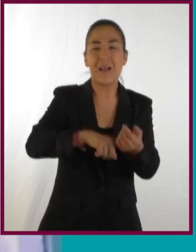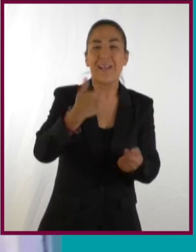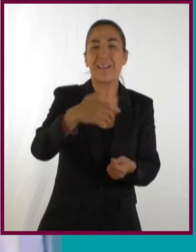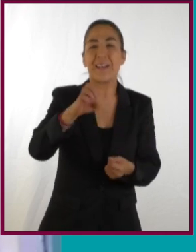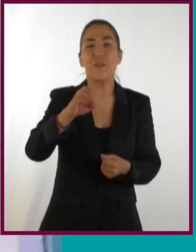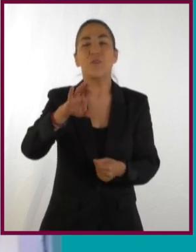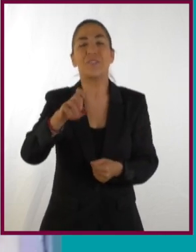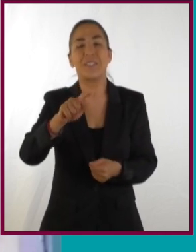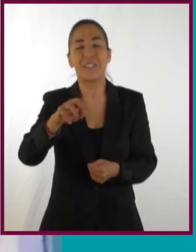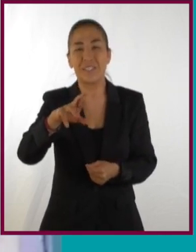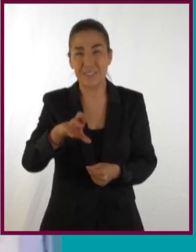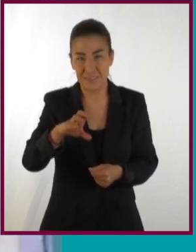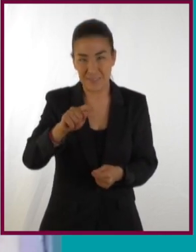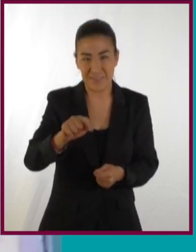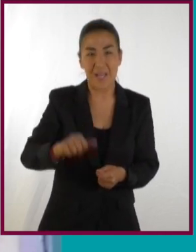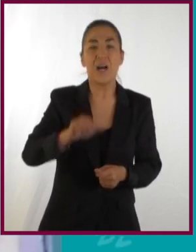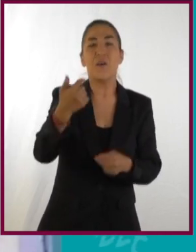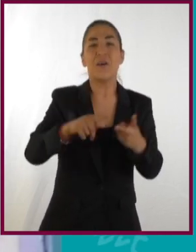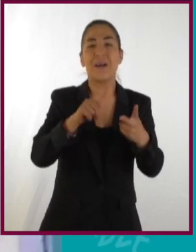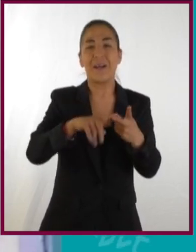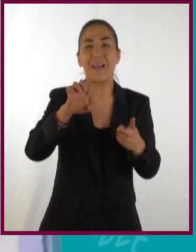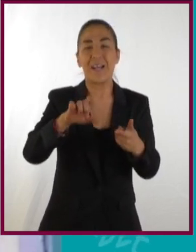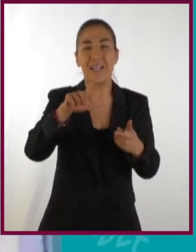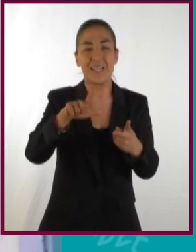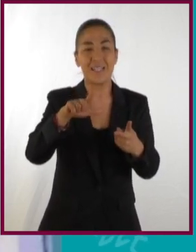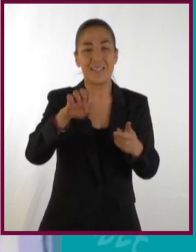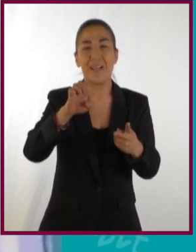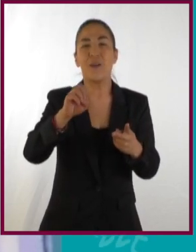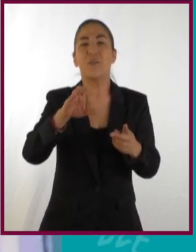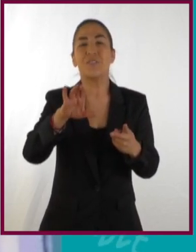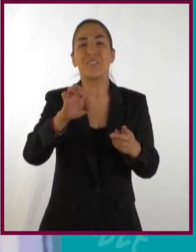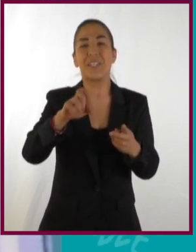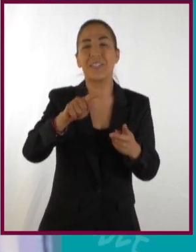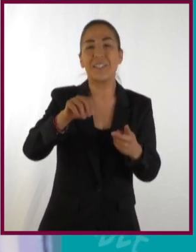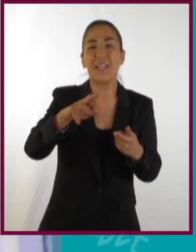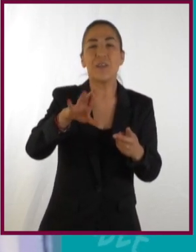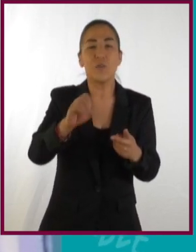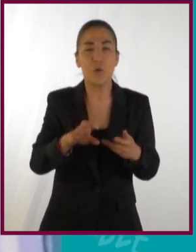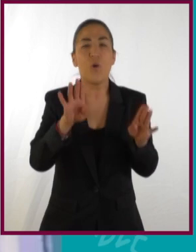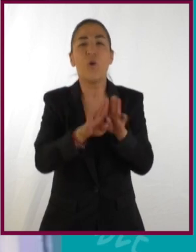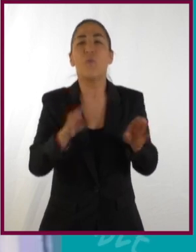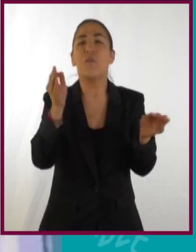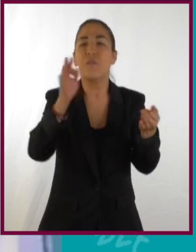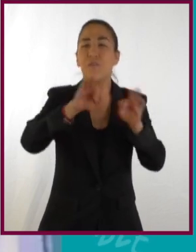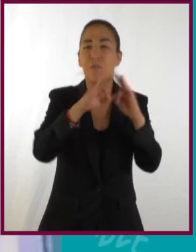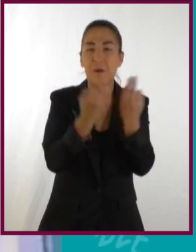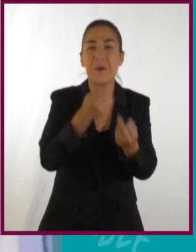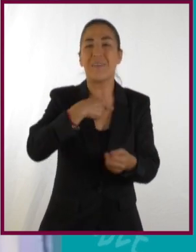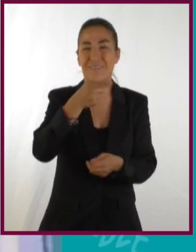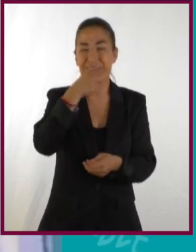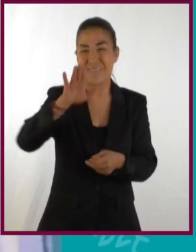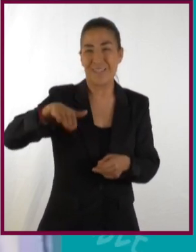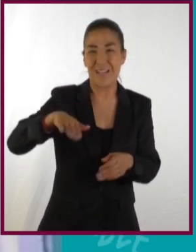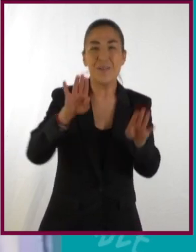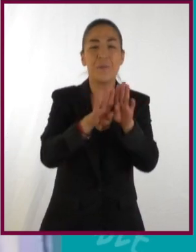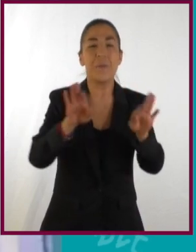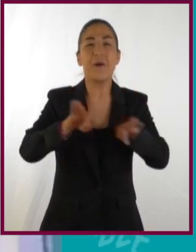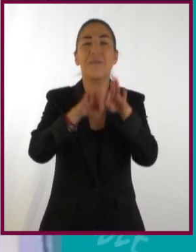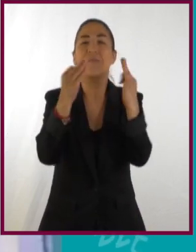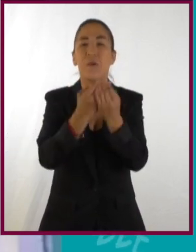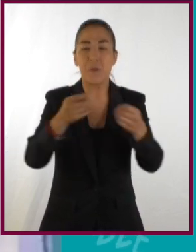pues todos los modelos eran geocentristas o heliocéntricos. Y como ya te comentaba, eran